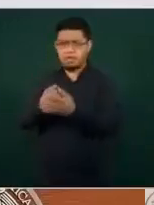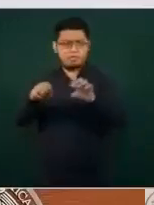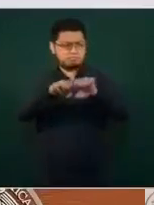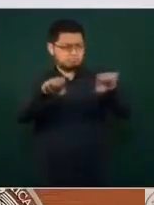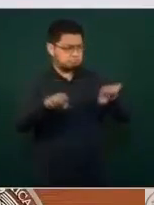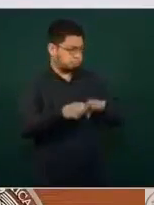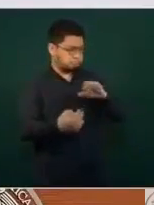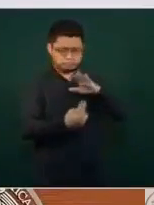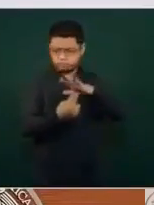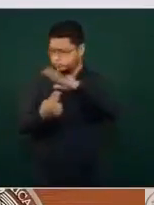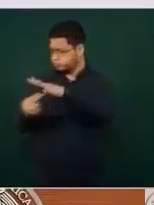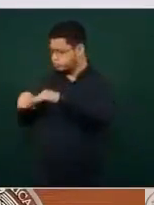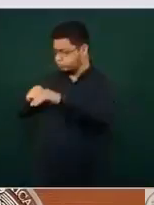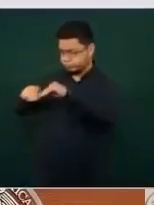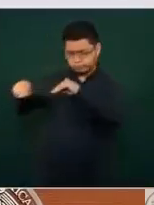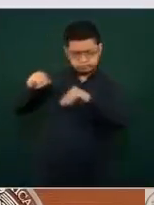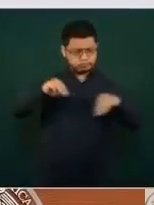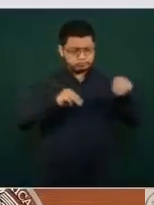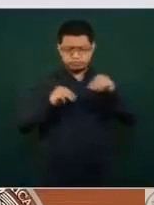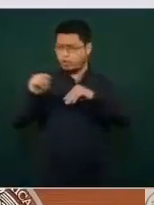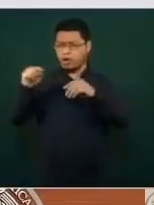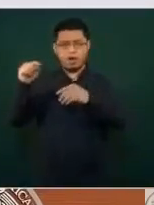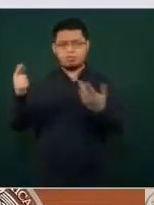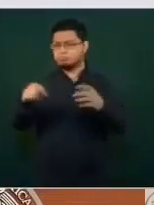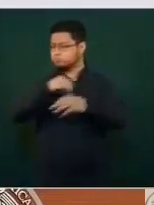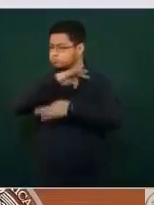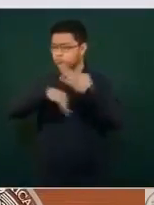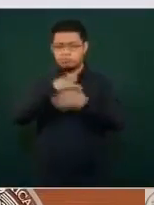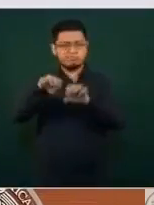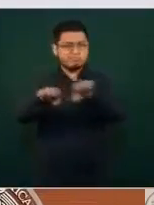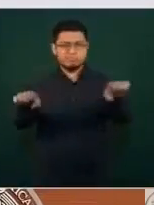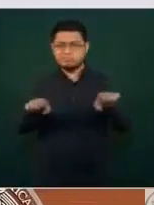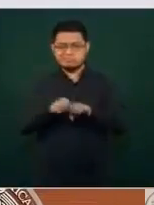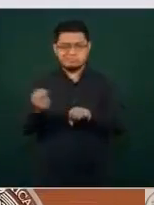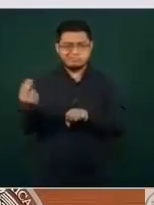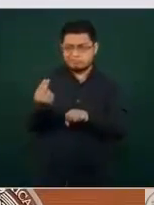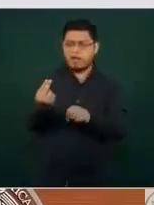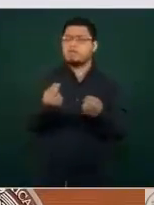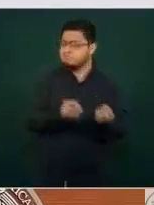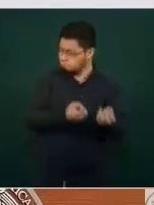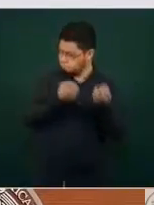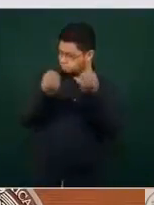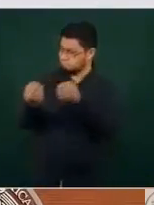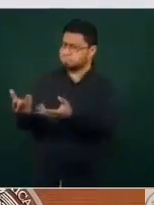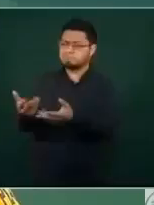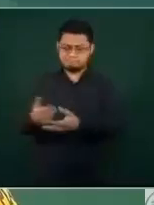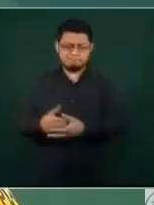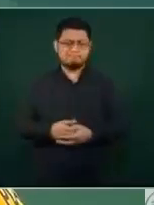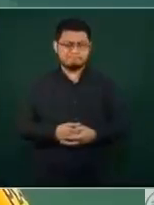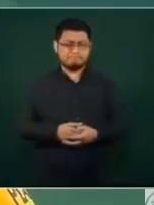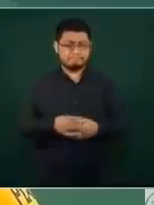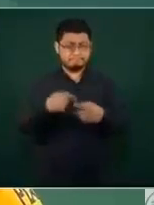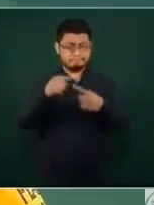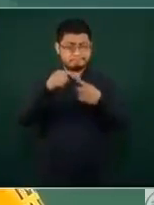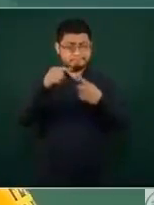médico, adquisición de equipo médico y medicamento para la atención a todos los mexicanos. Además de esa función que se